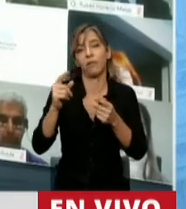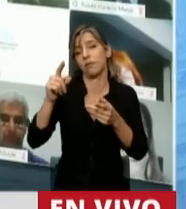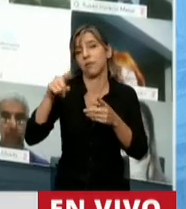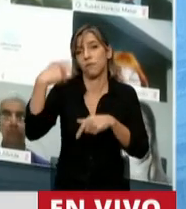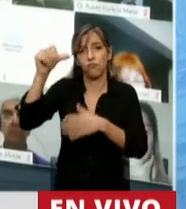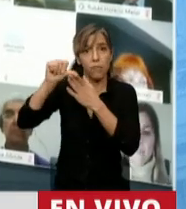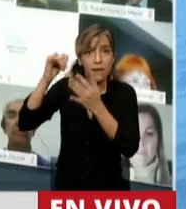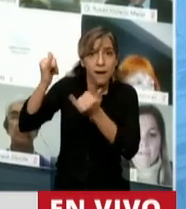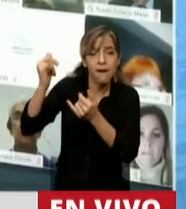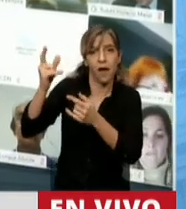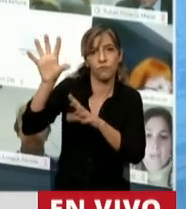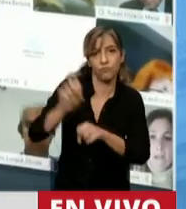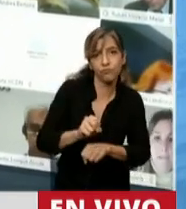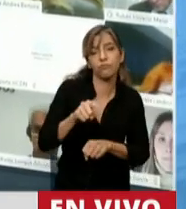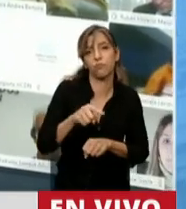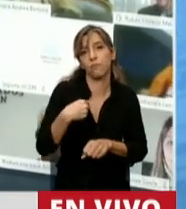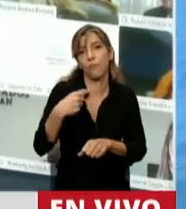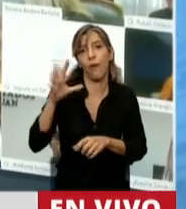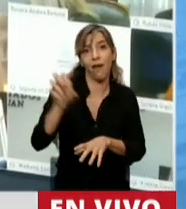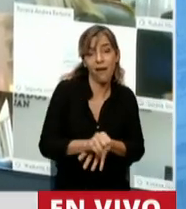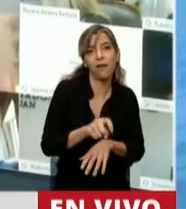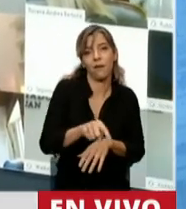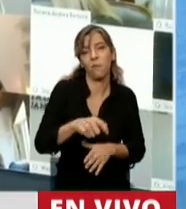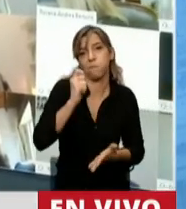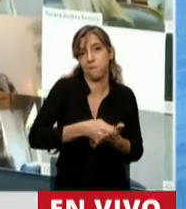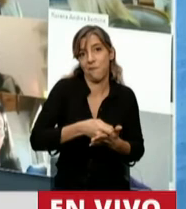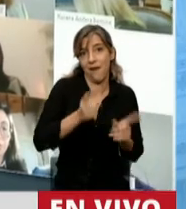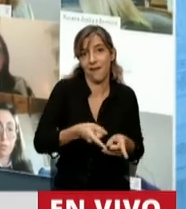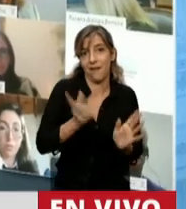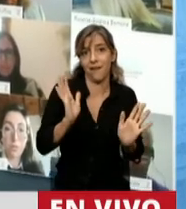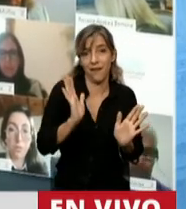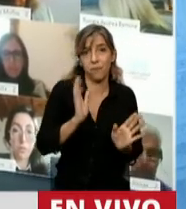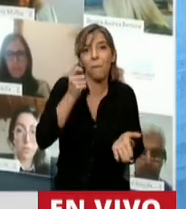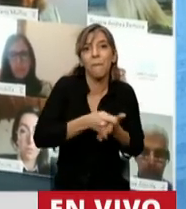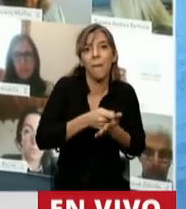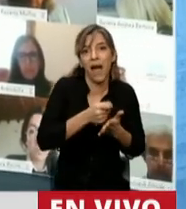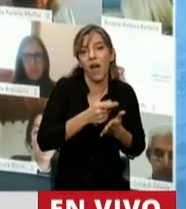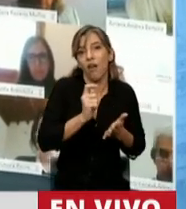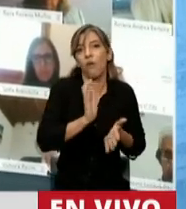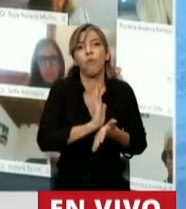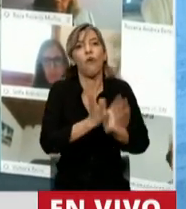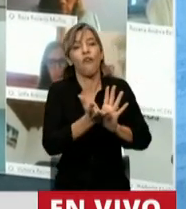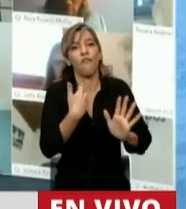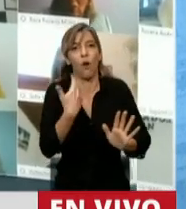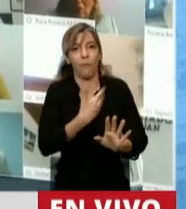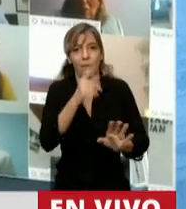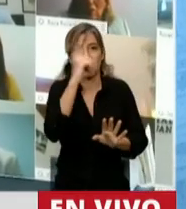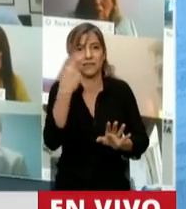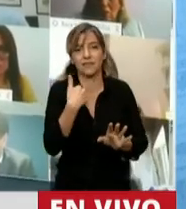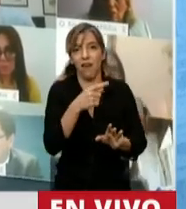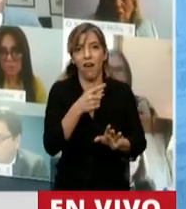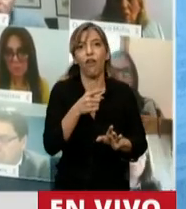exterior tuvieron que pagar una penalización, un costo económico. Acá tampoco se plantea eso, señor Presidente.